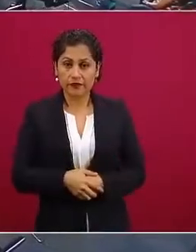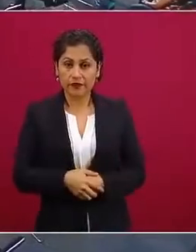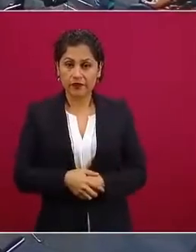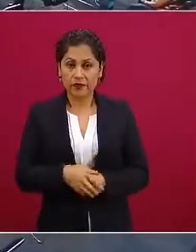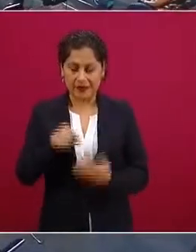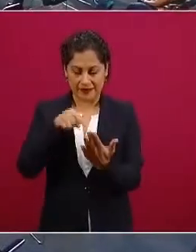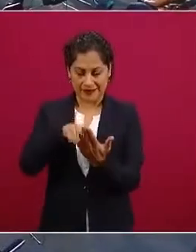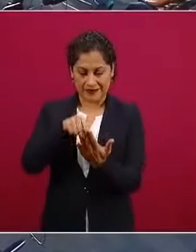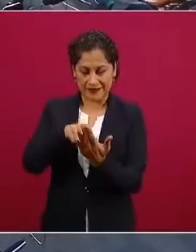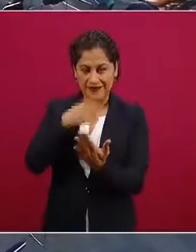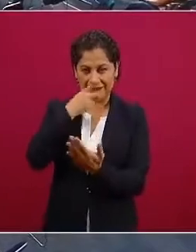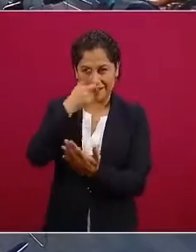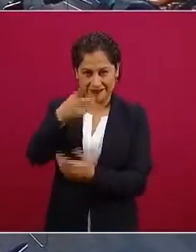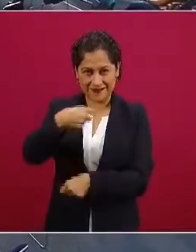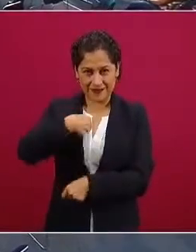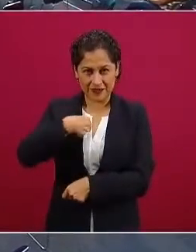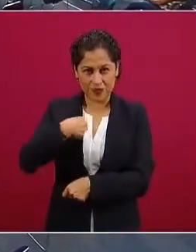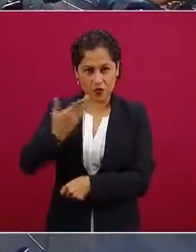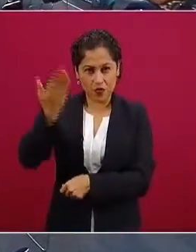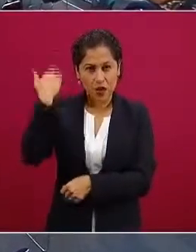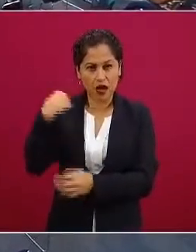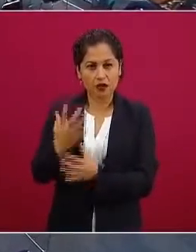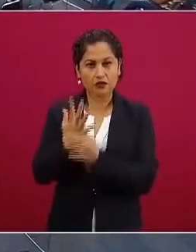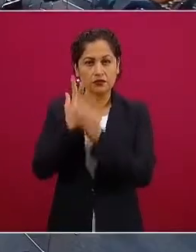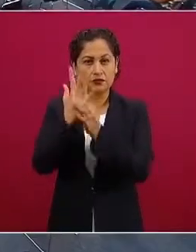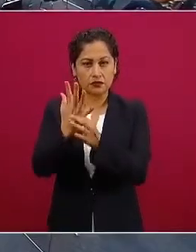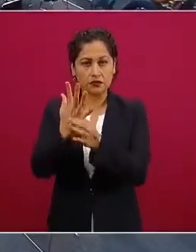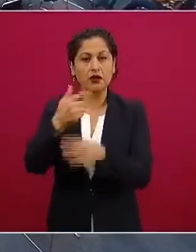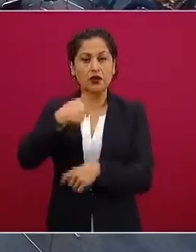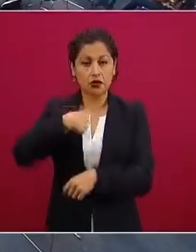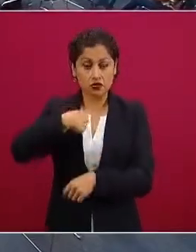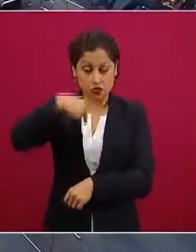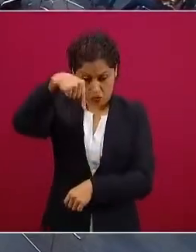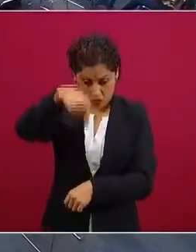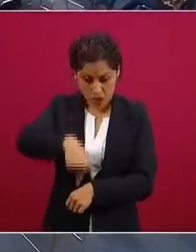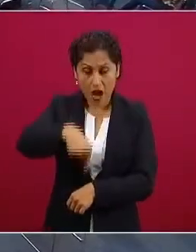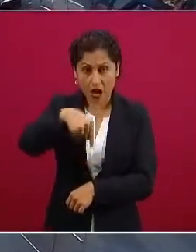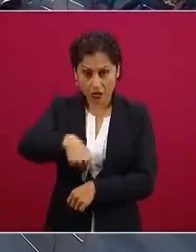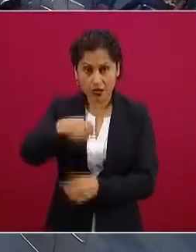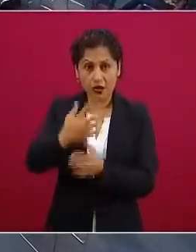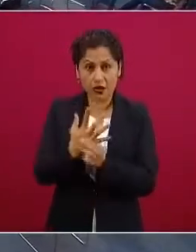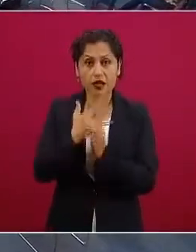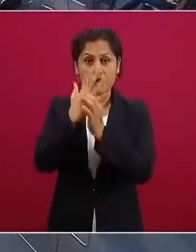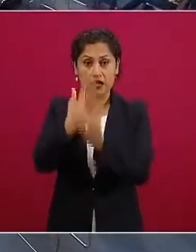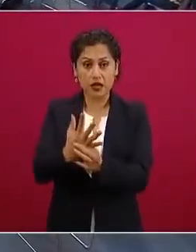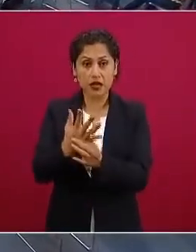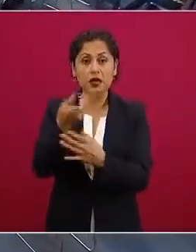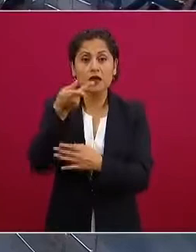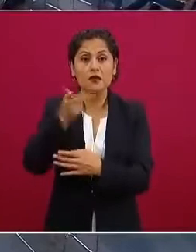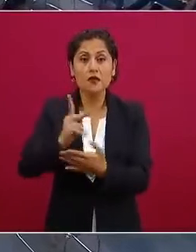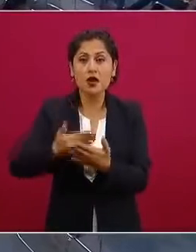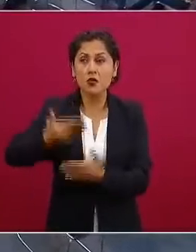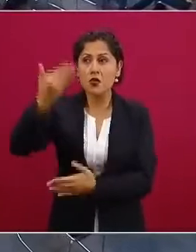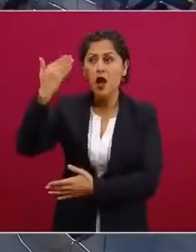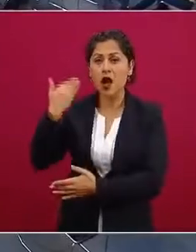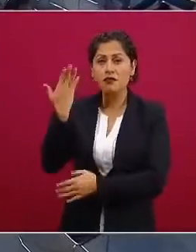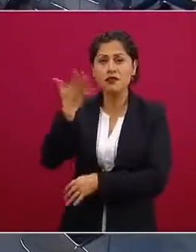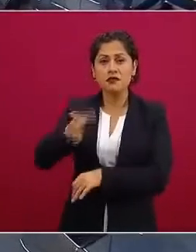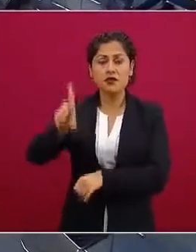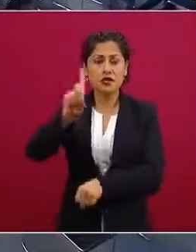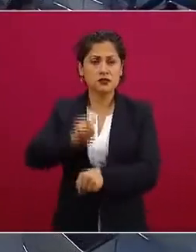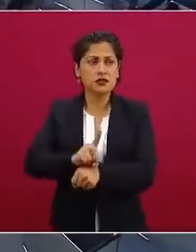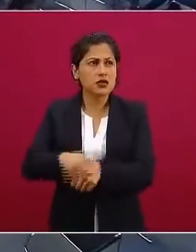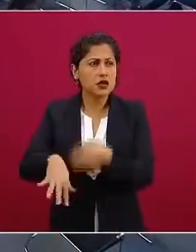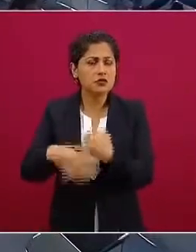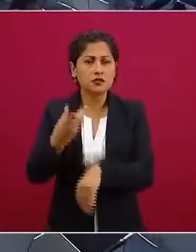dicho ahí lo dije aquí como 10 días antes o 15